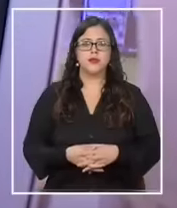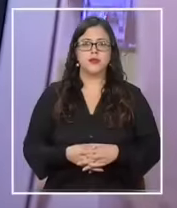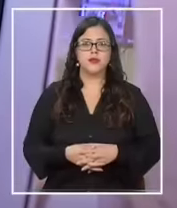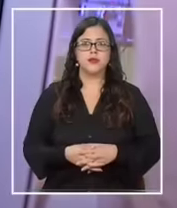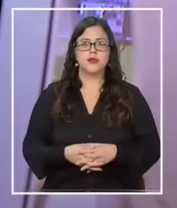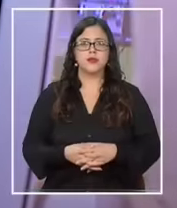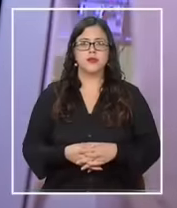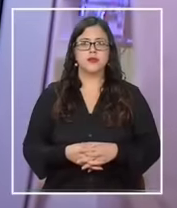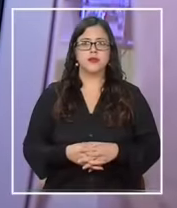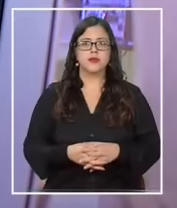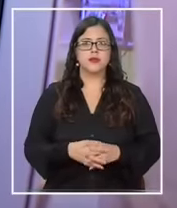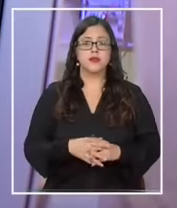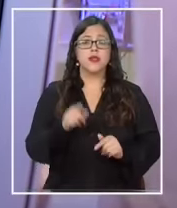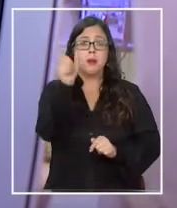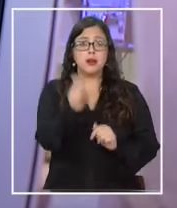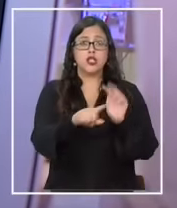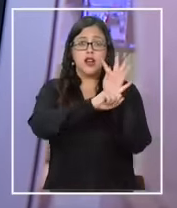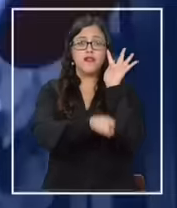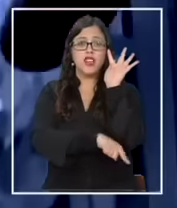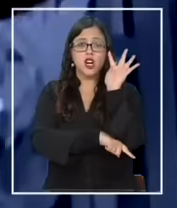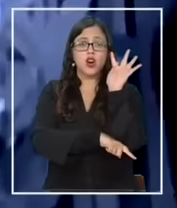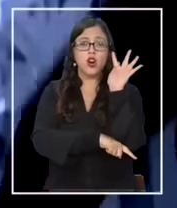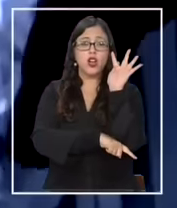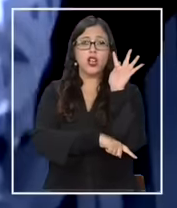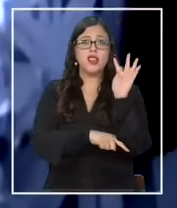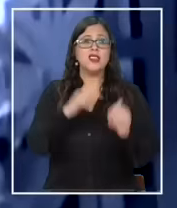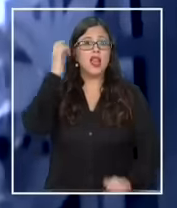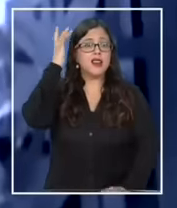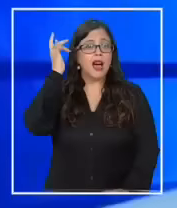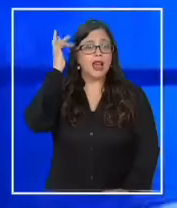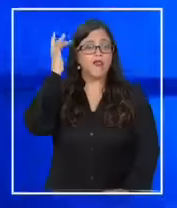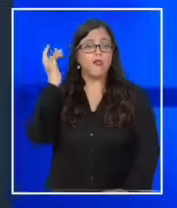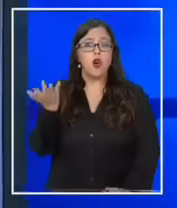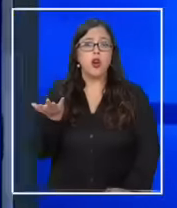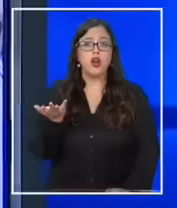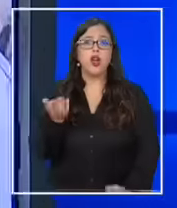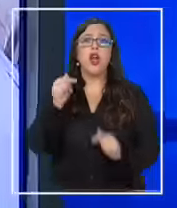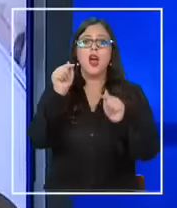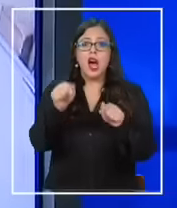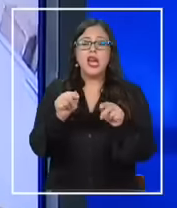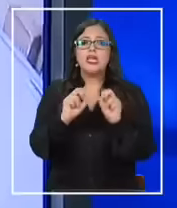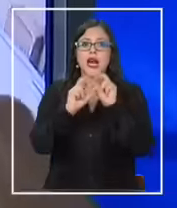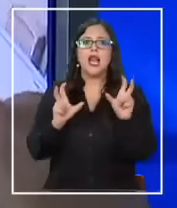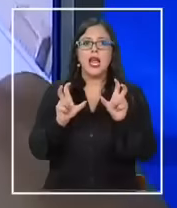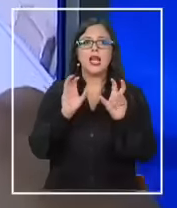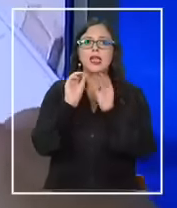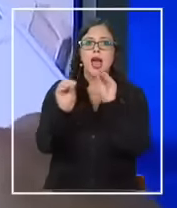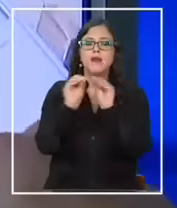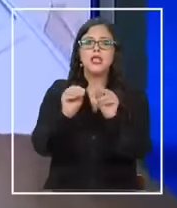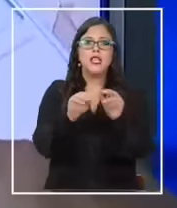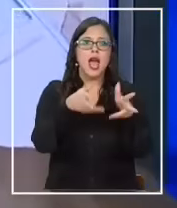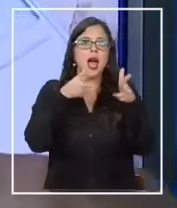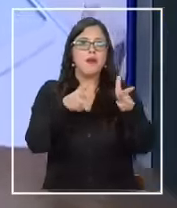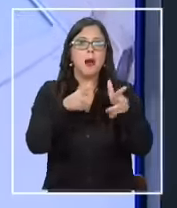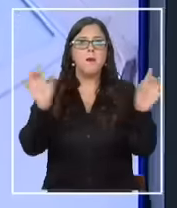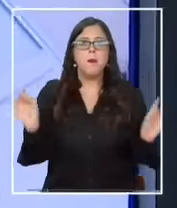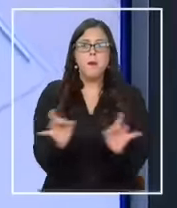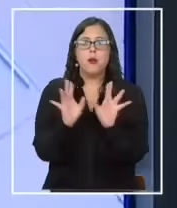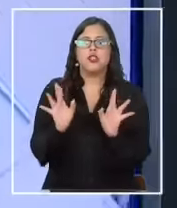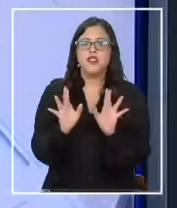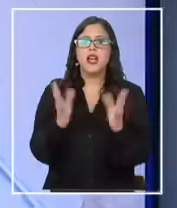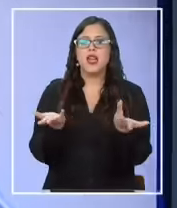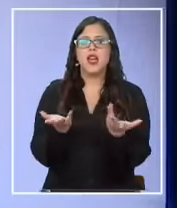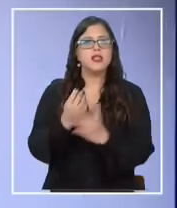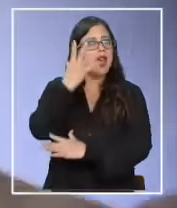Todd Spitzer, fiscal del condado de Orange, en California, fue quien encendió las alarmas amenazando con la posibilidad